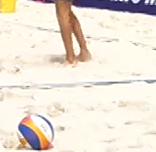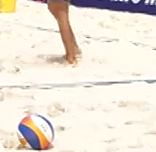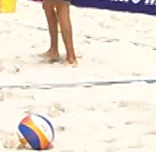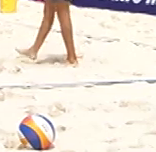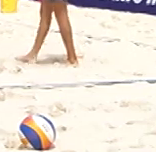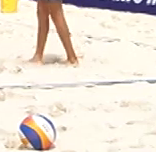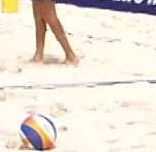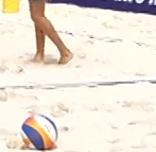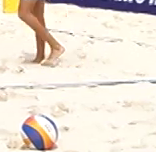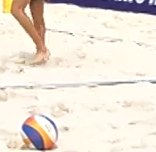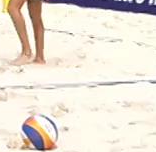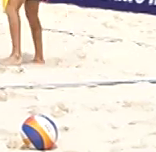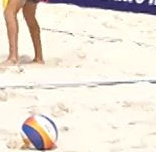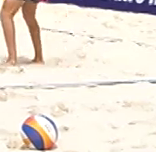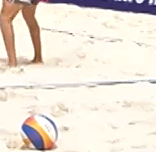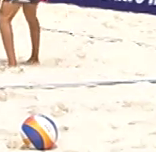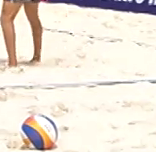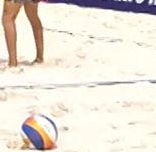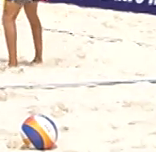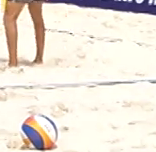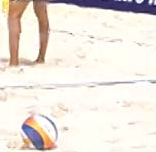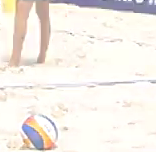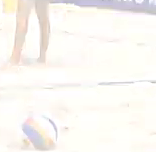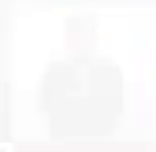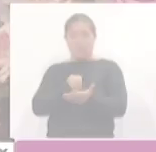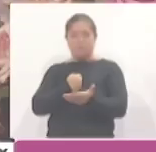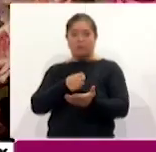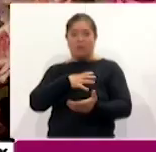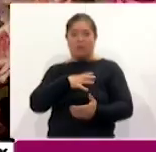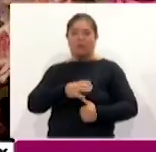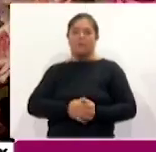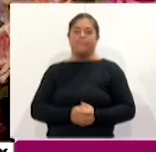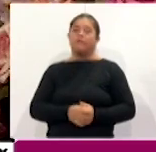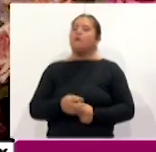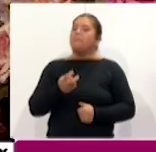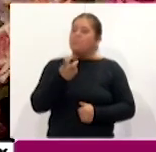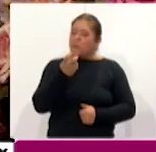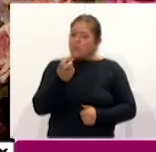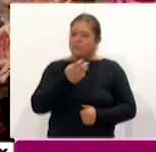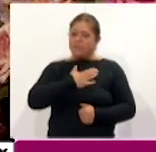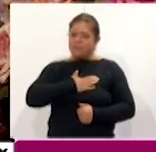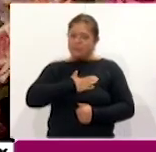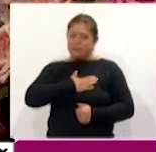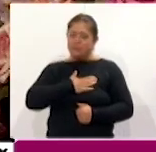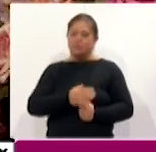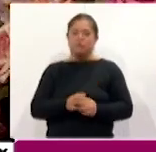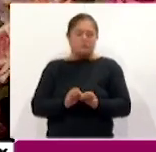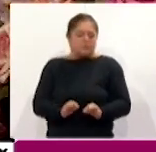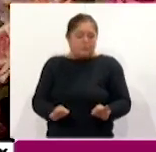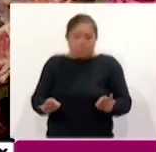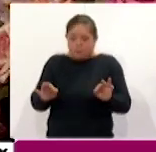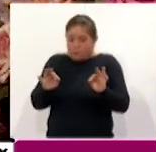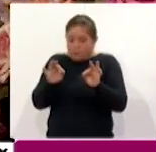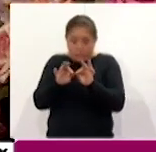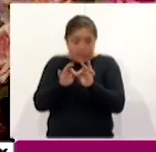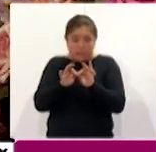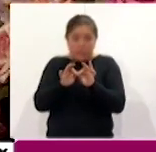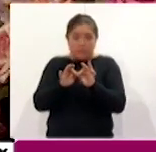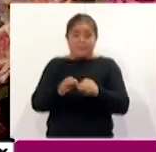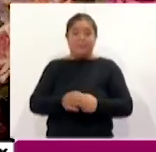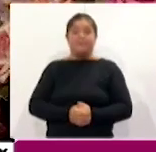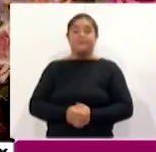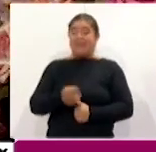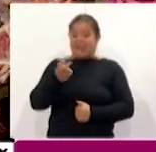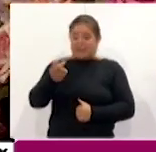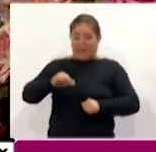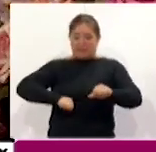y en donde se disputarán los últimos boletos para París 2024. Por eso para nosotros es fundamental que estos